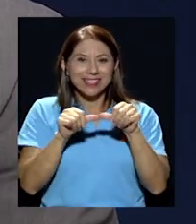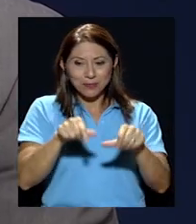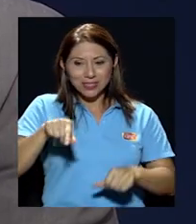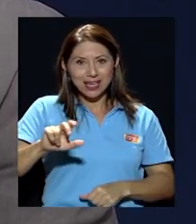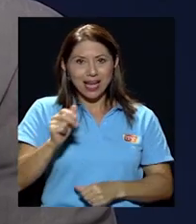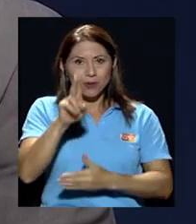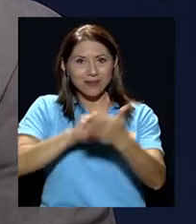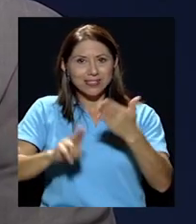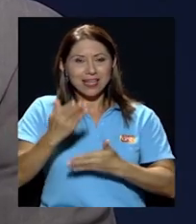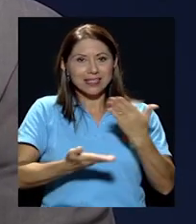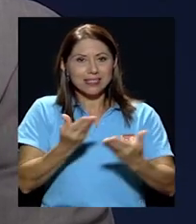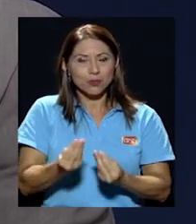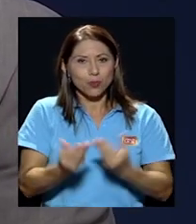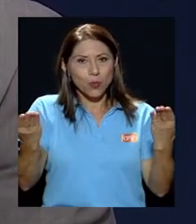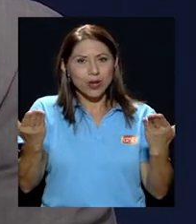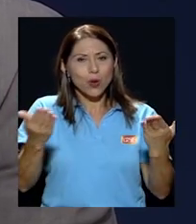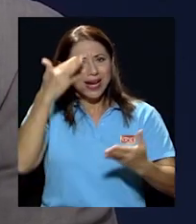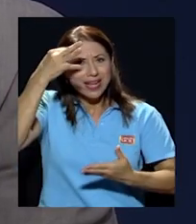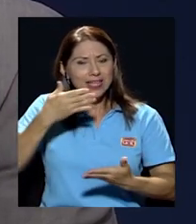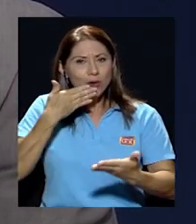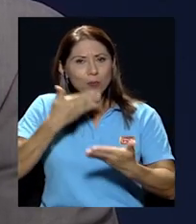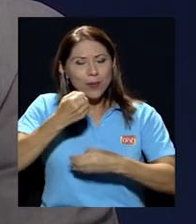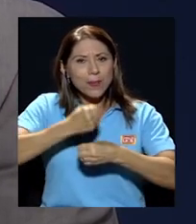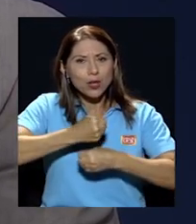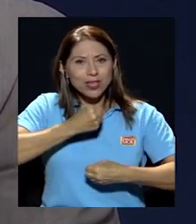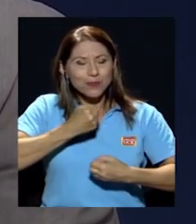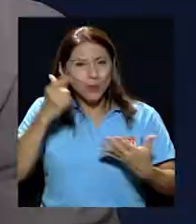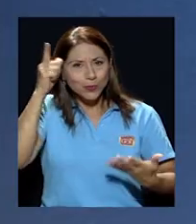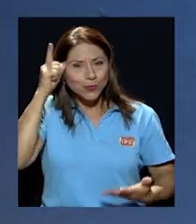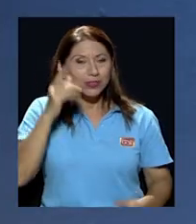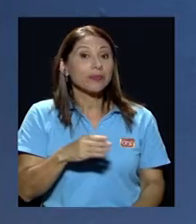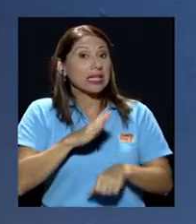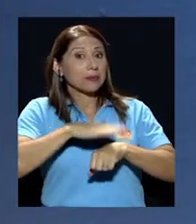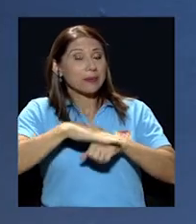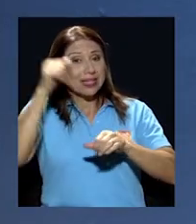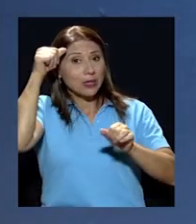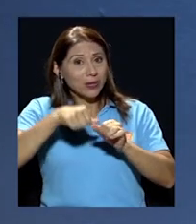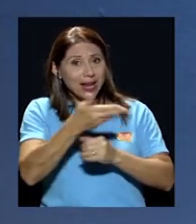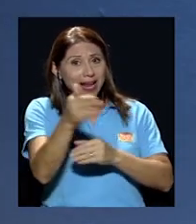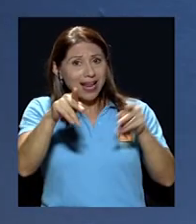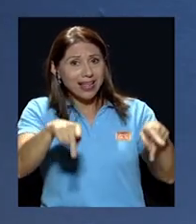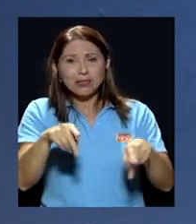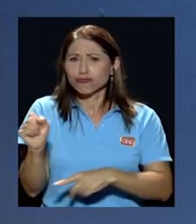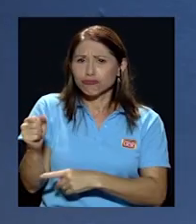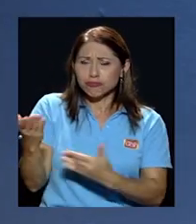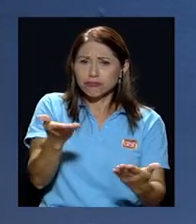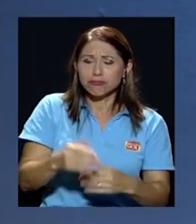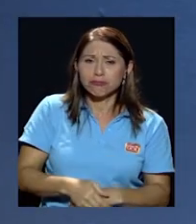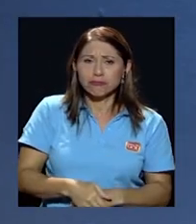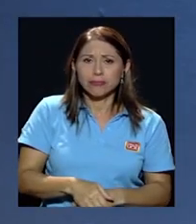universitario de servicio público creyendo en el buen periodismo por supuesto y si me permite recordarle a la gente si por supuesto que